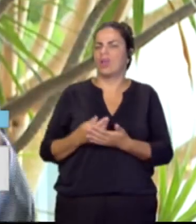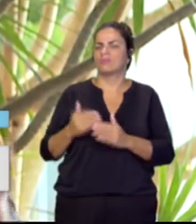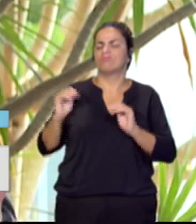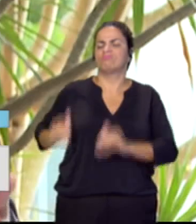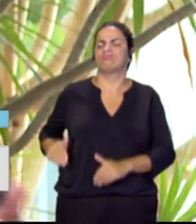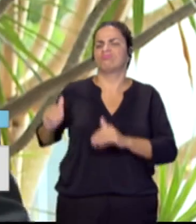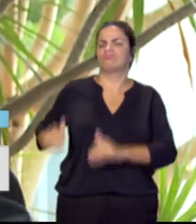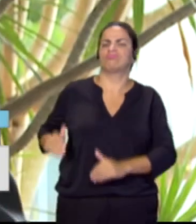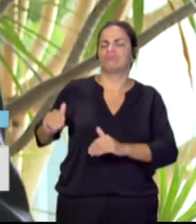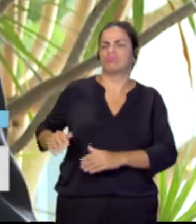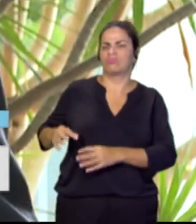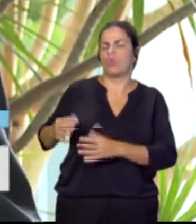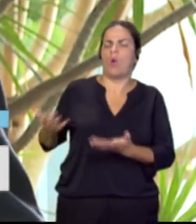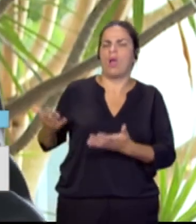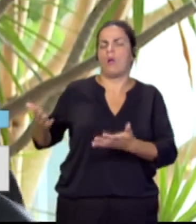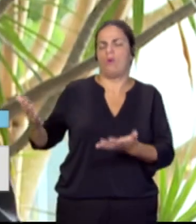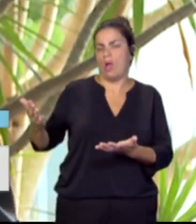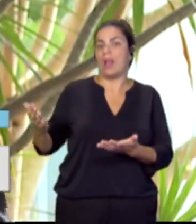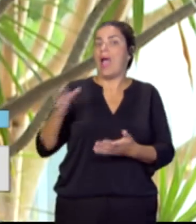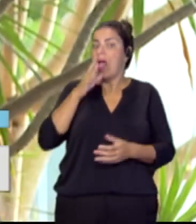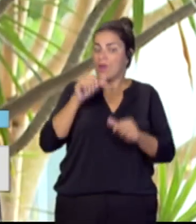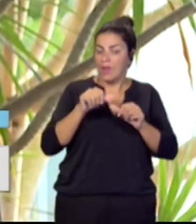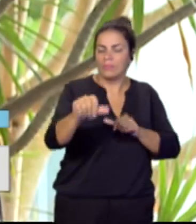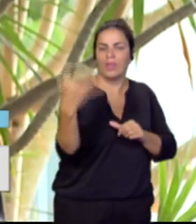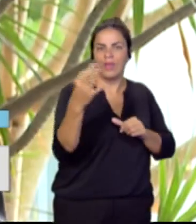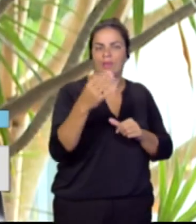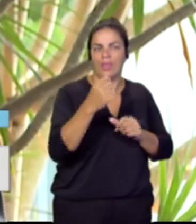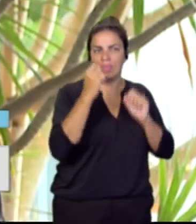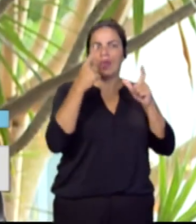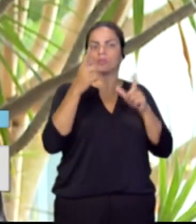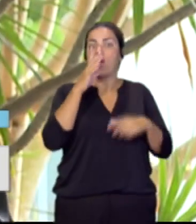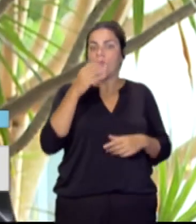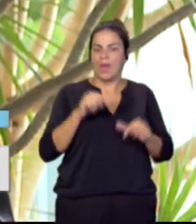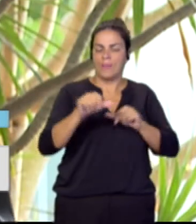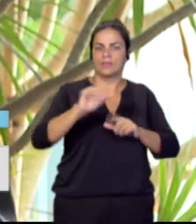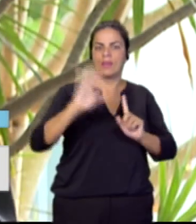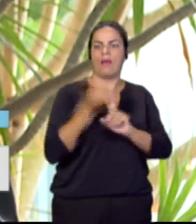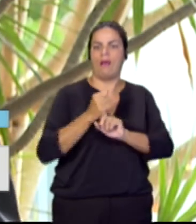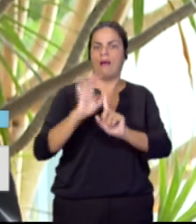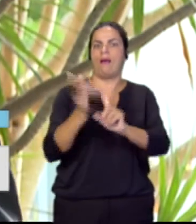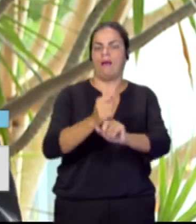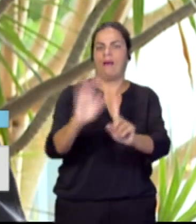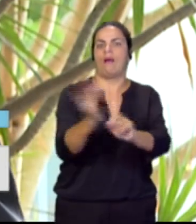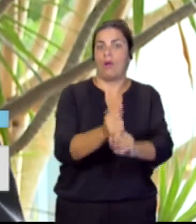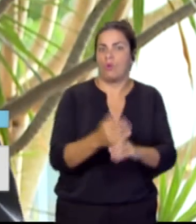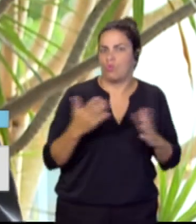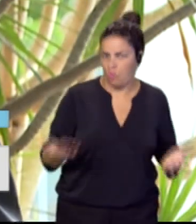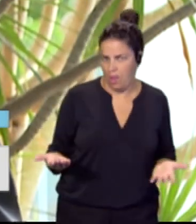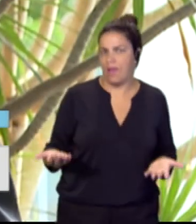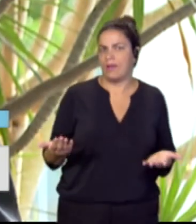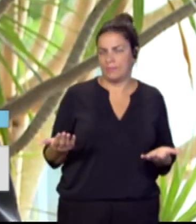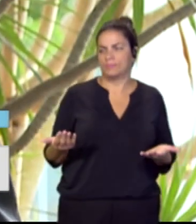Ahora tiene que entender lo que estamos consiguiendo hacer, lo que hemos logrado. Por lo tanto,